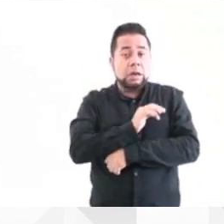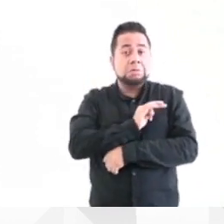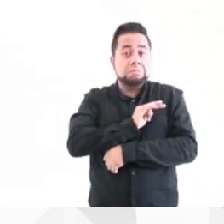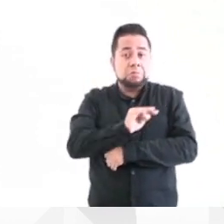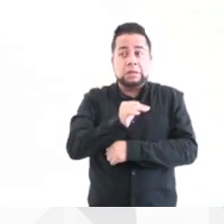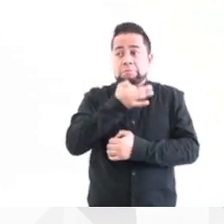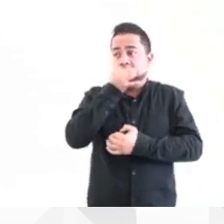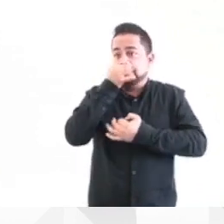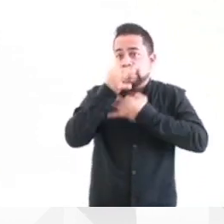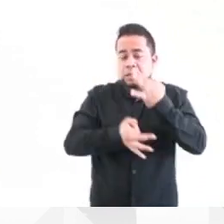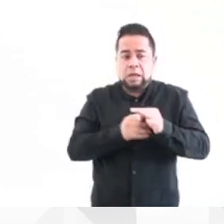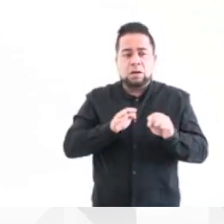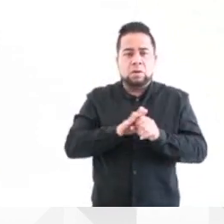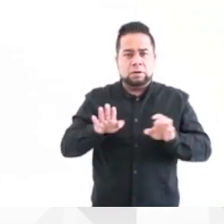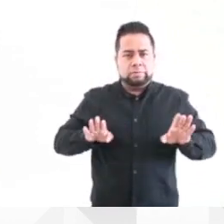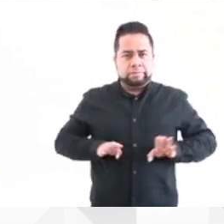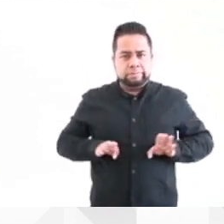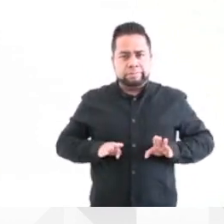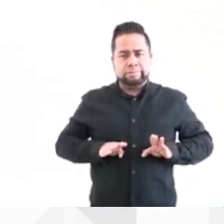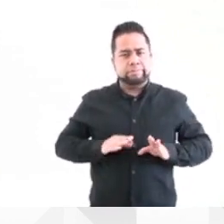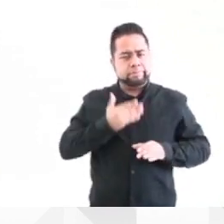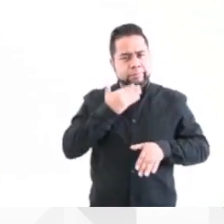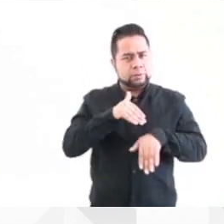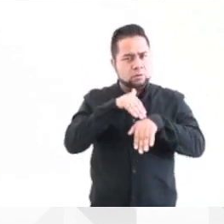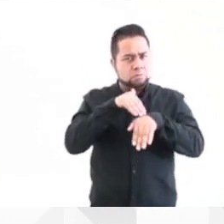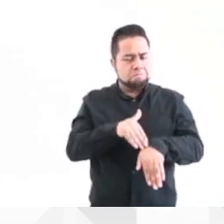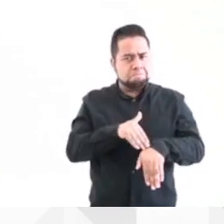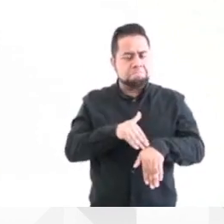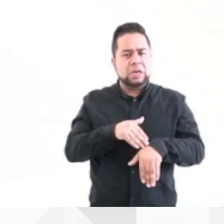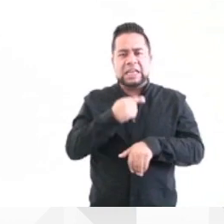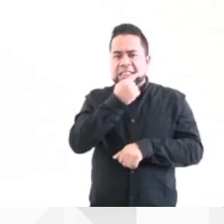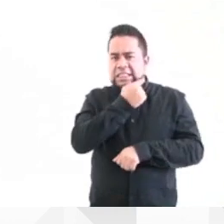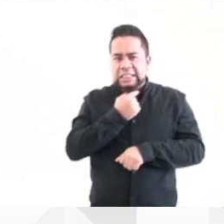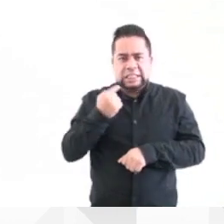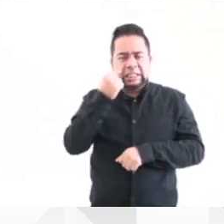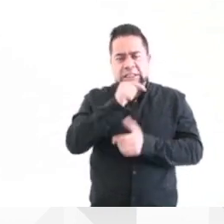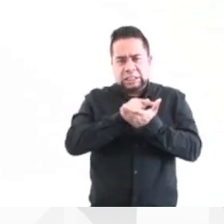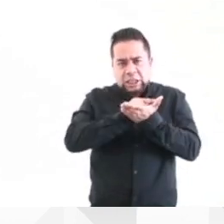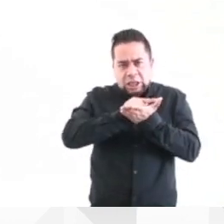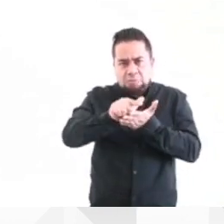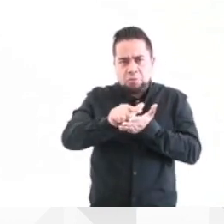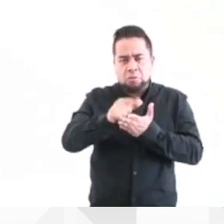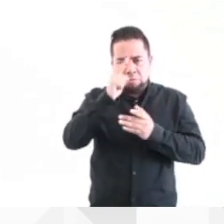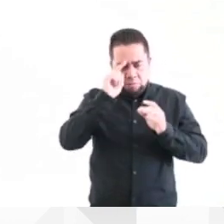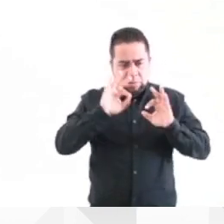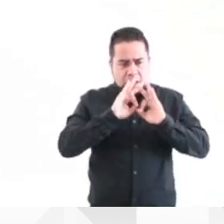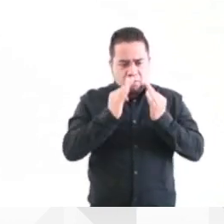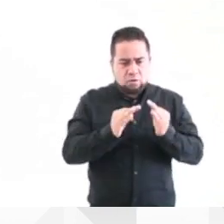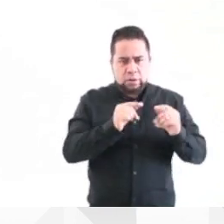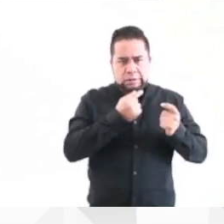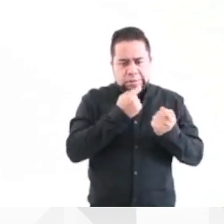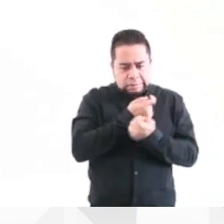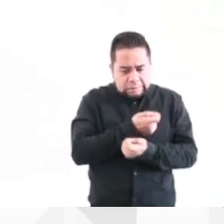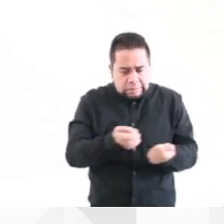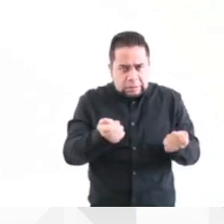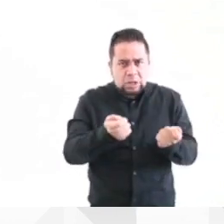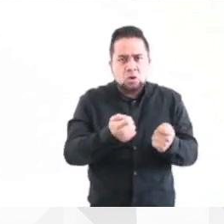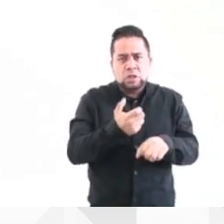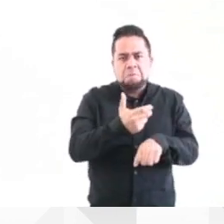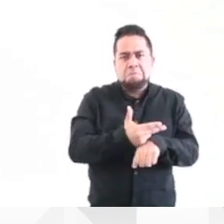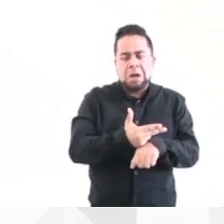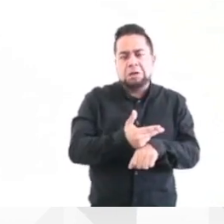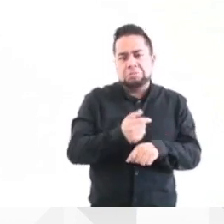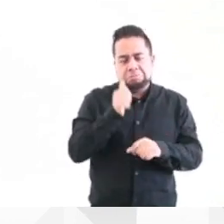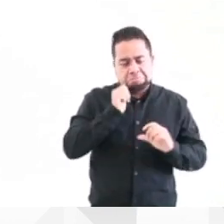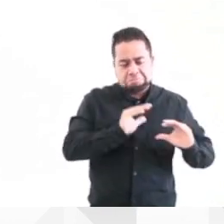fomentar hábitos de higiene bucodental adecuados como elemento de formación para niñas y niños de edad temprana,